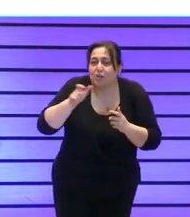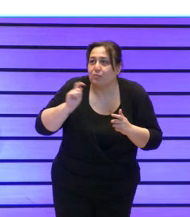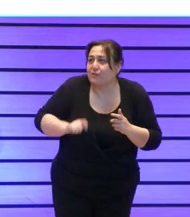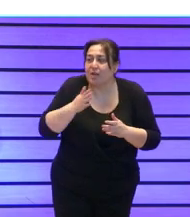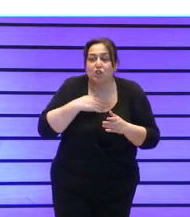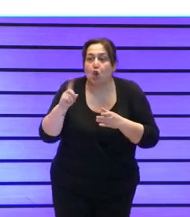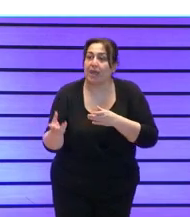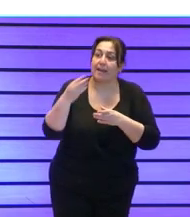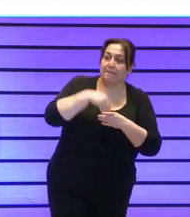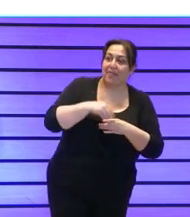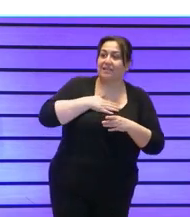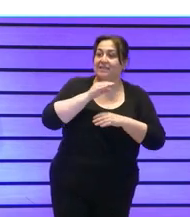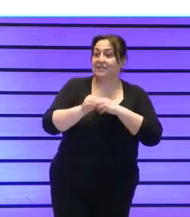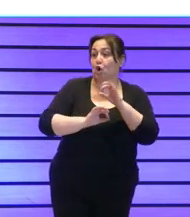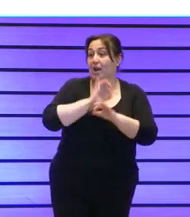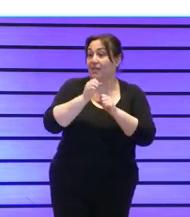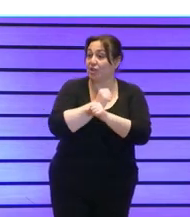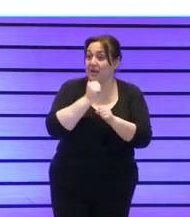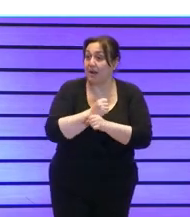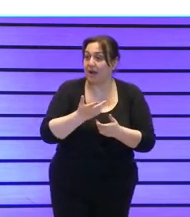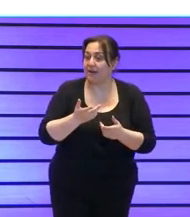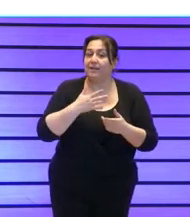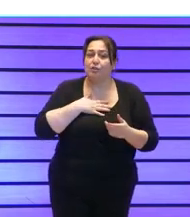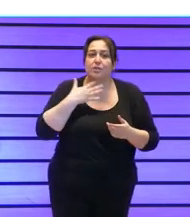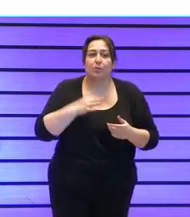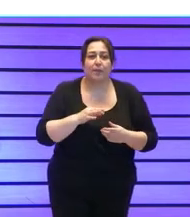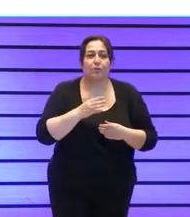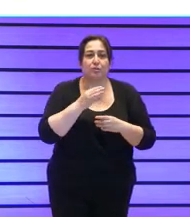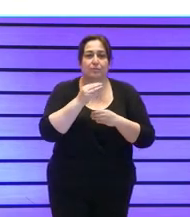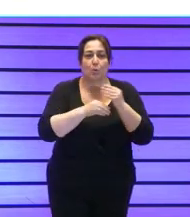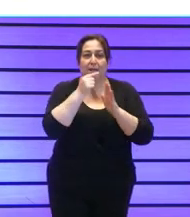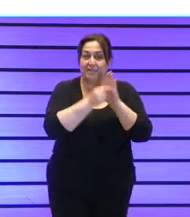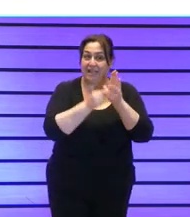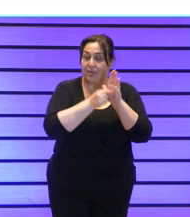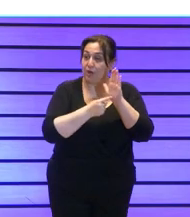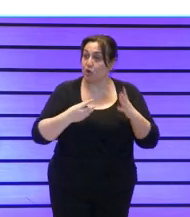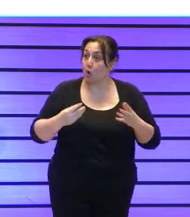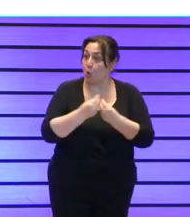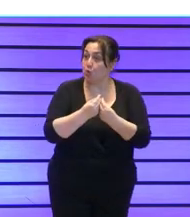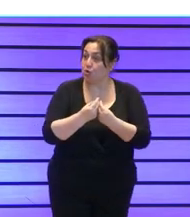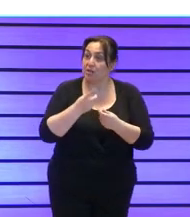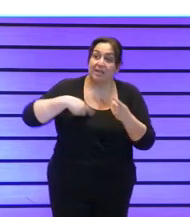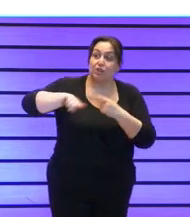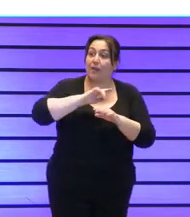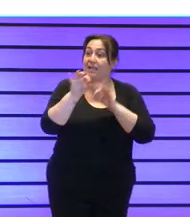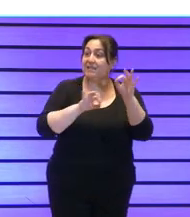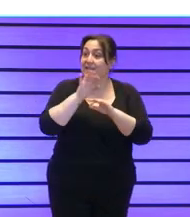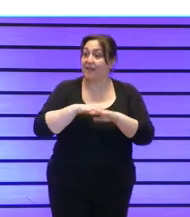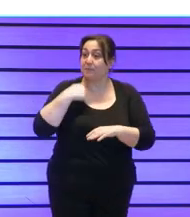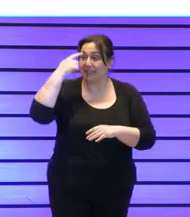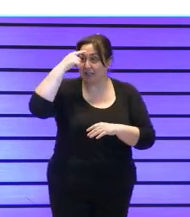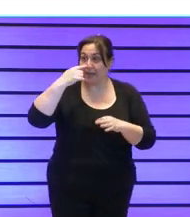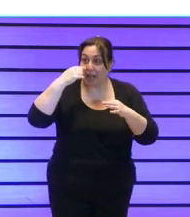a nuestras organizaciones podemos establecer una serie de indicadores conjuntos entre todas las entidades para saber